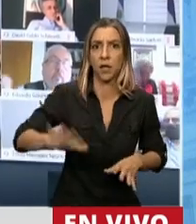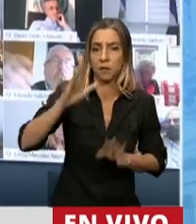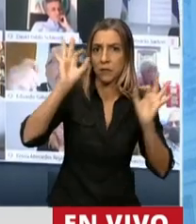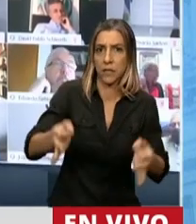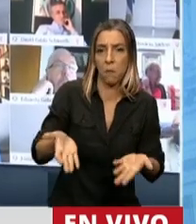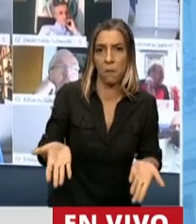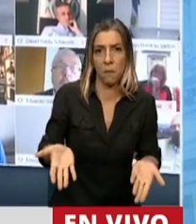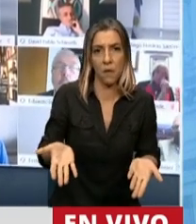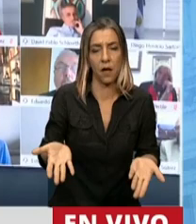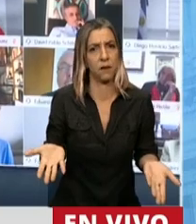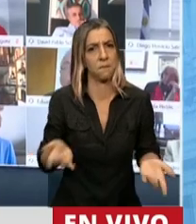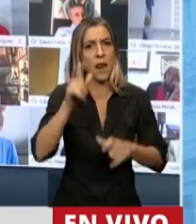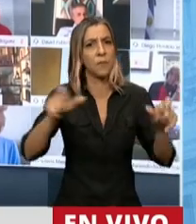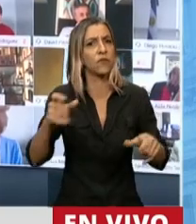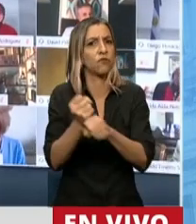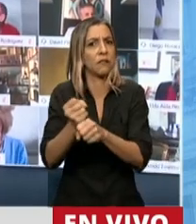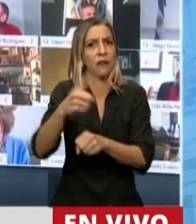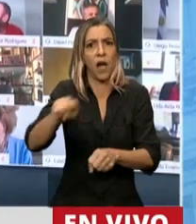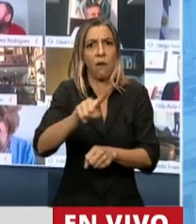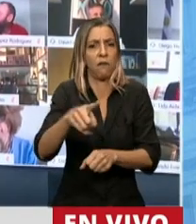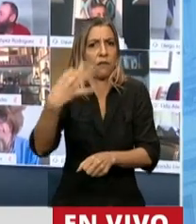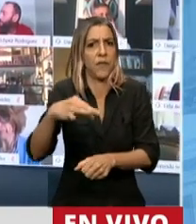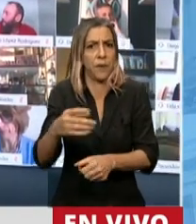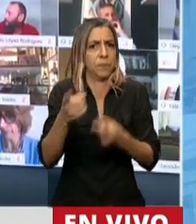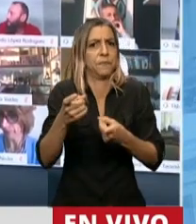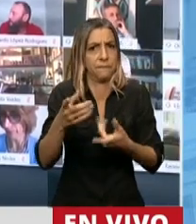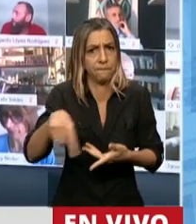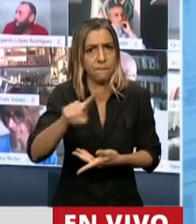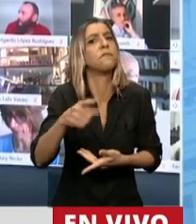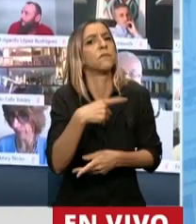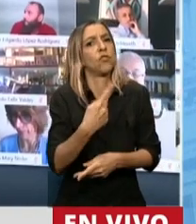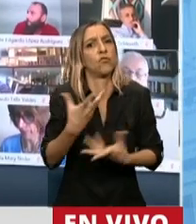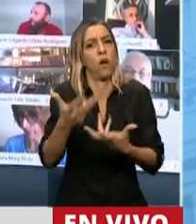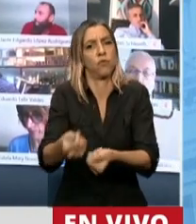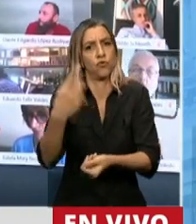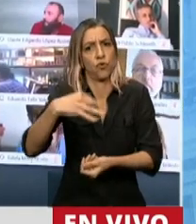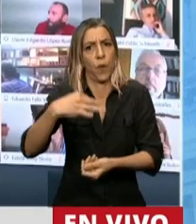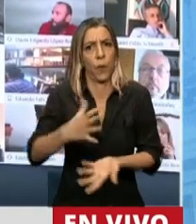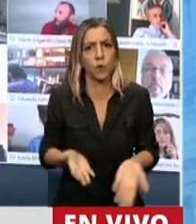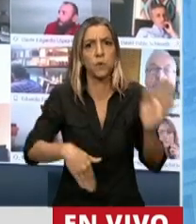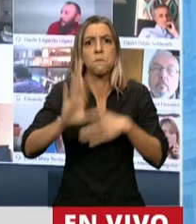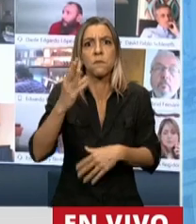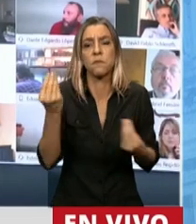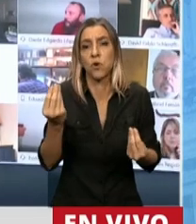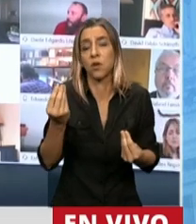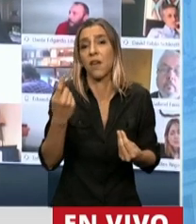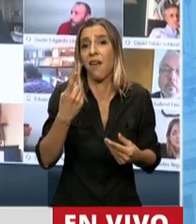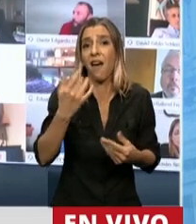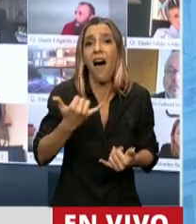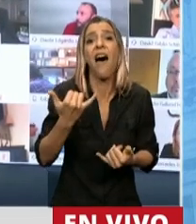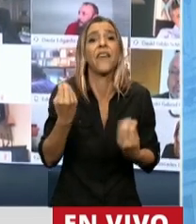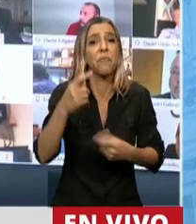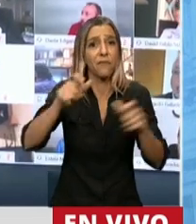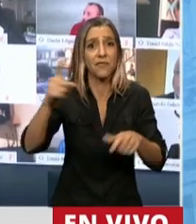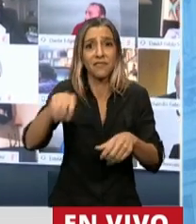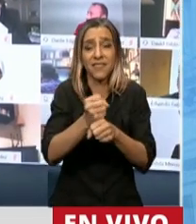gente de trabajo ha hecho grande a este país y creo que tenemos que acompañarlos. Y más aún cuando se trata de actividades consideradas esenciales